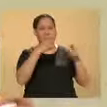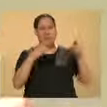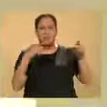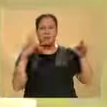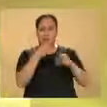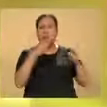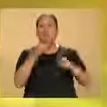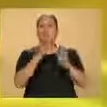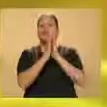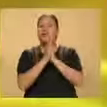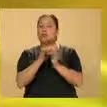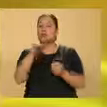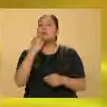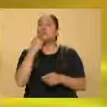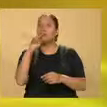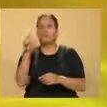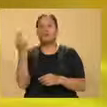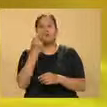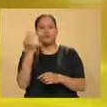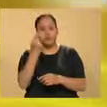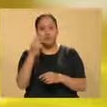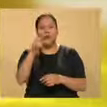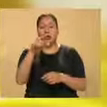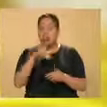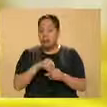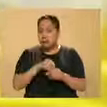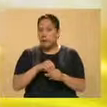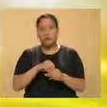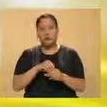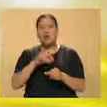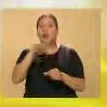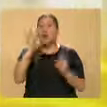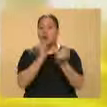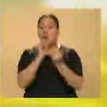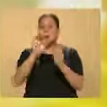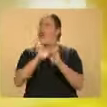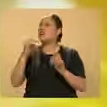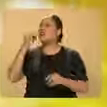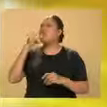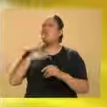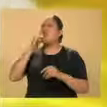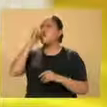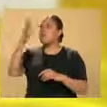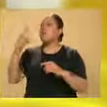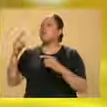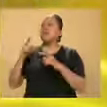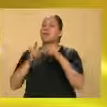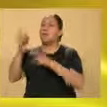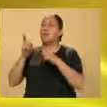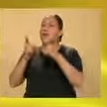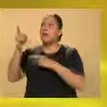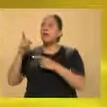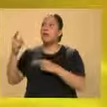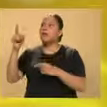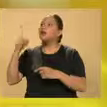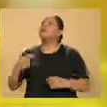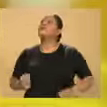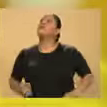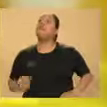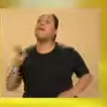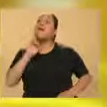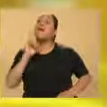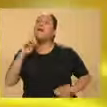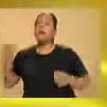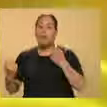señoras denuncian, pero también no hay que provocar. El hecho de que provoques no es una justificación para que te golpen, pero